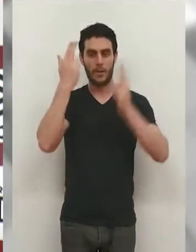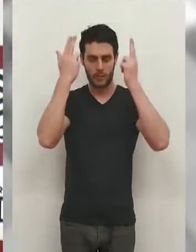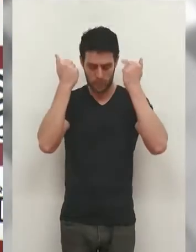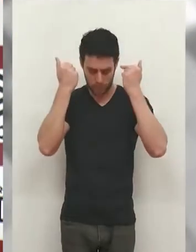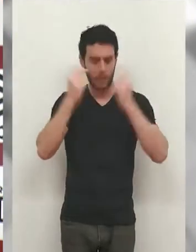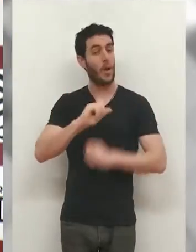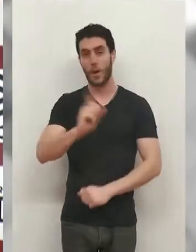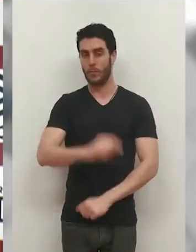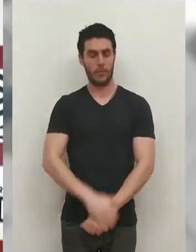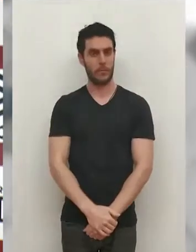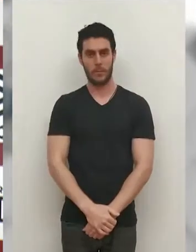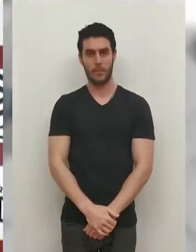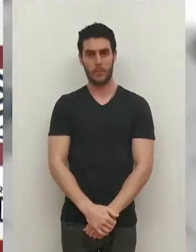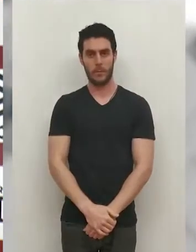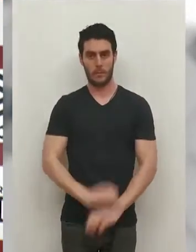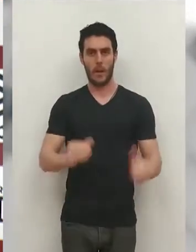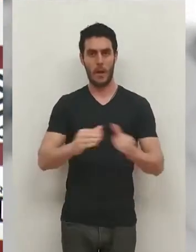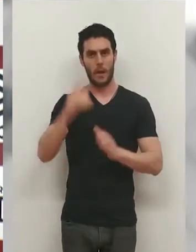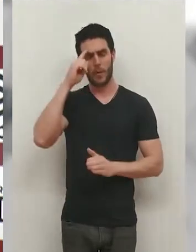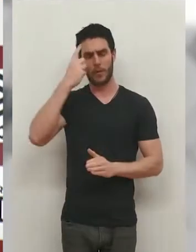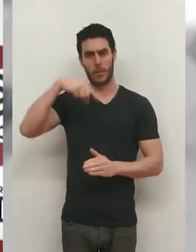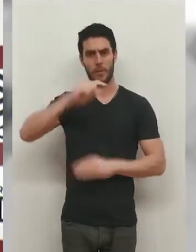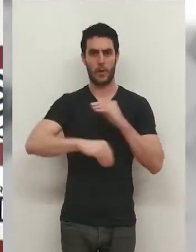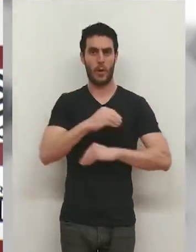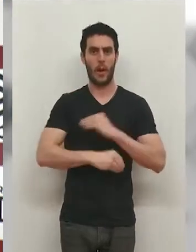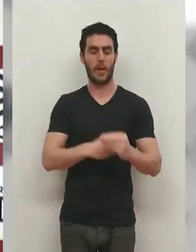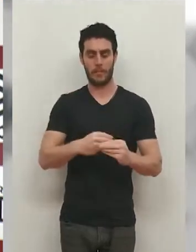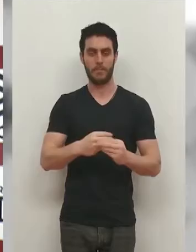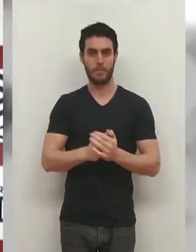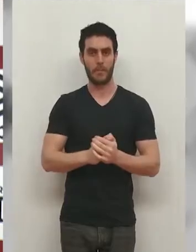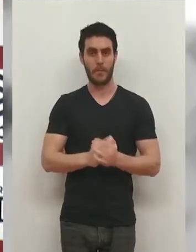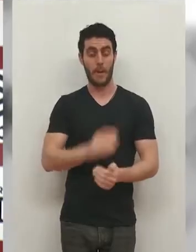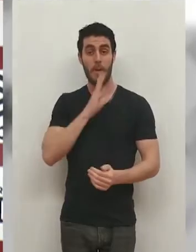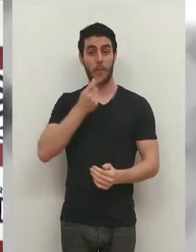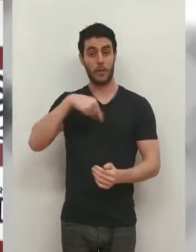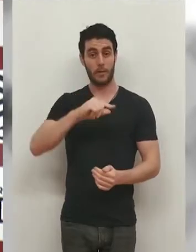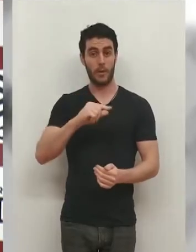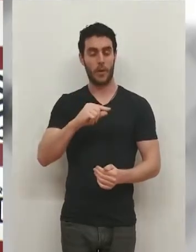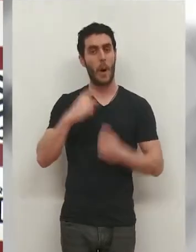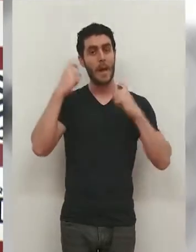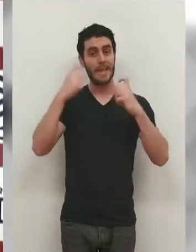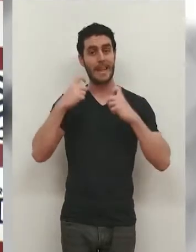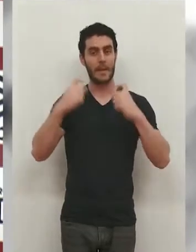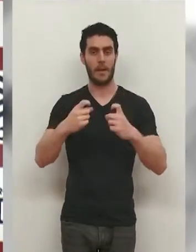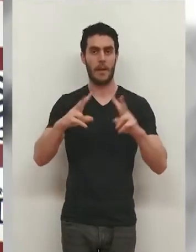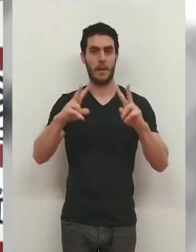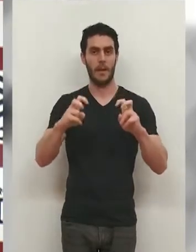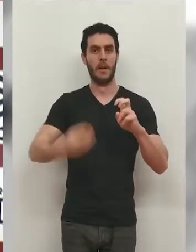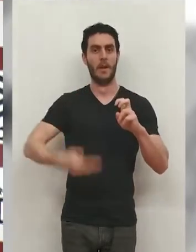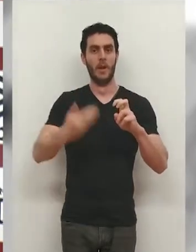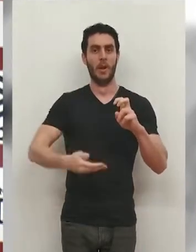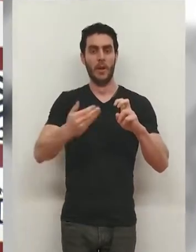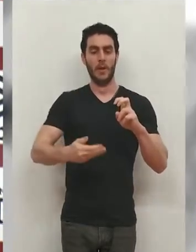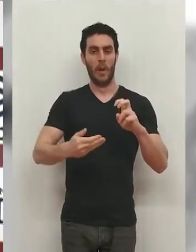no nos vamos a rendir. Los chicos lo saben y lo vamos a hacer. En ese sentido, lo que tenemos que intentar es,